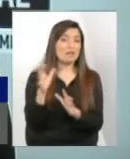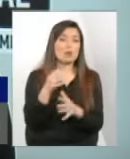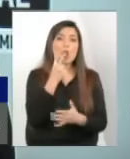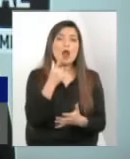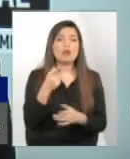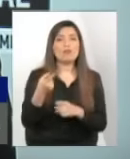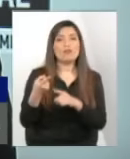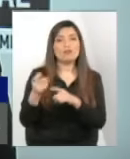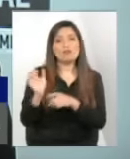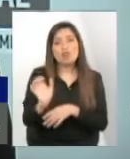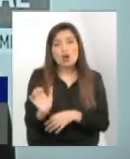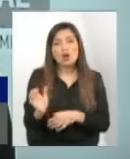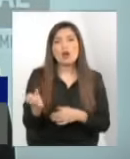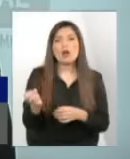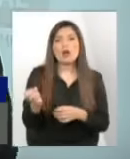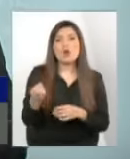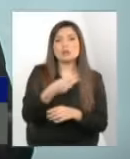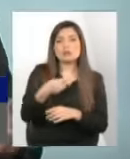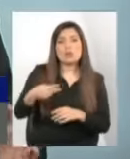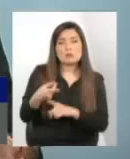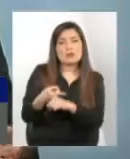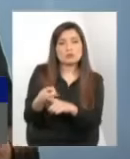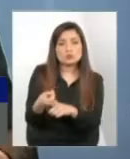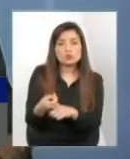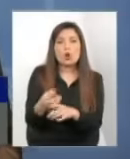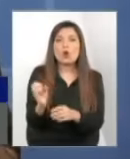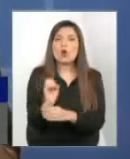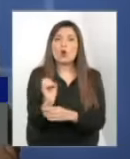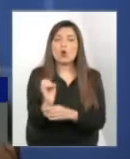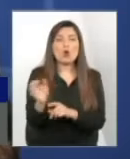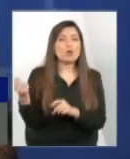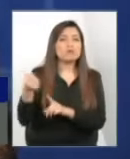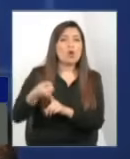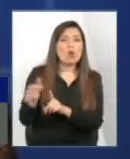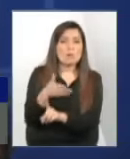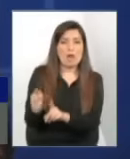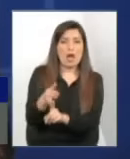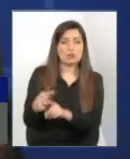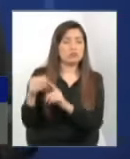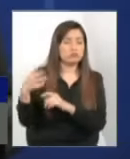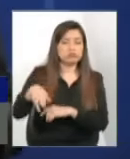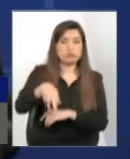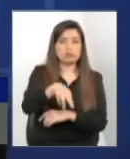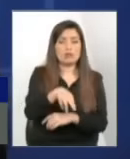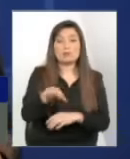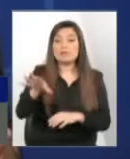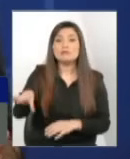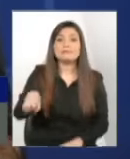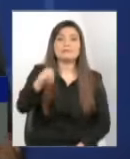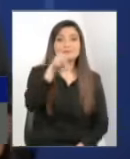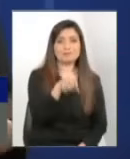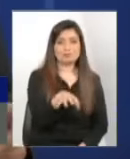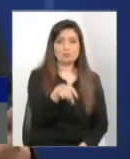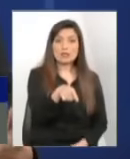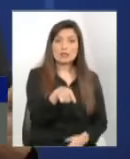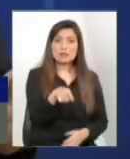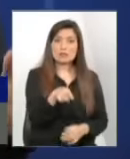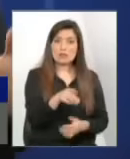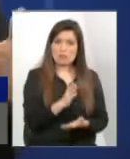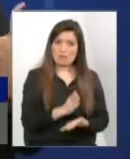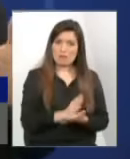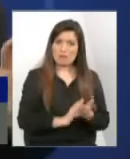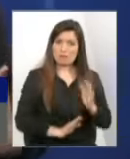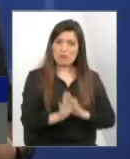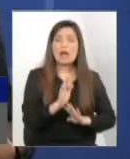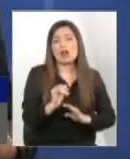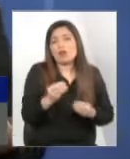sexualmente, golpeado en forma reiterada y así... A los dos se supone que los van a proteger. Así es. Es que debemos protegerlo. Entonces, y